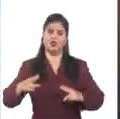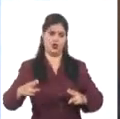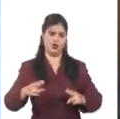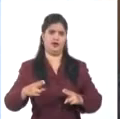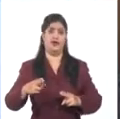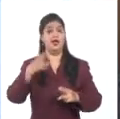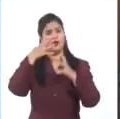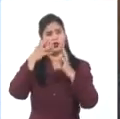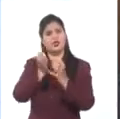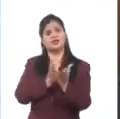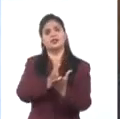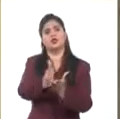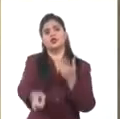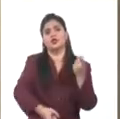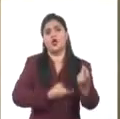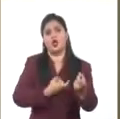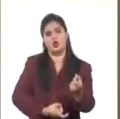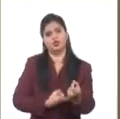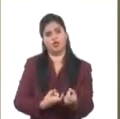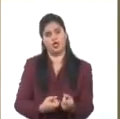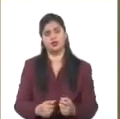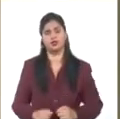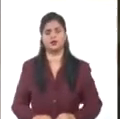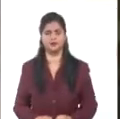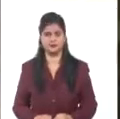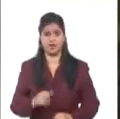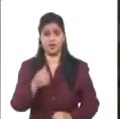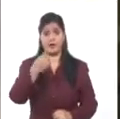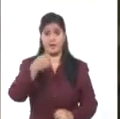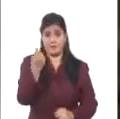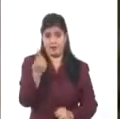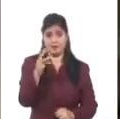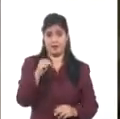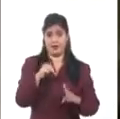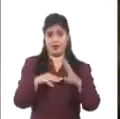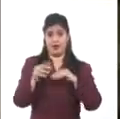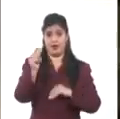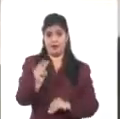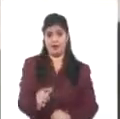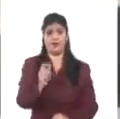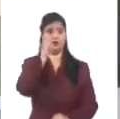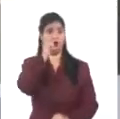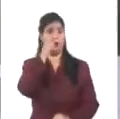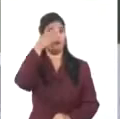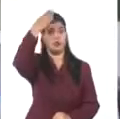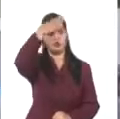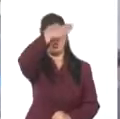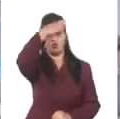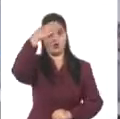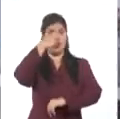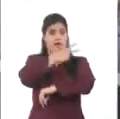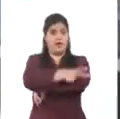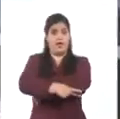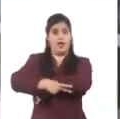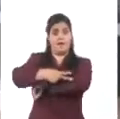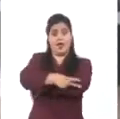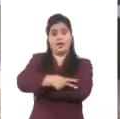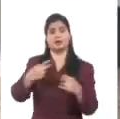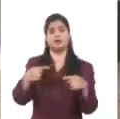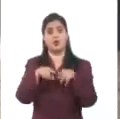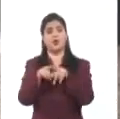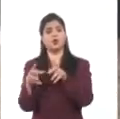independencia de la Revolución Cubana. El primer ministro de la Mancomunidad de Dominica, Roosevelt Skerritt, y la delegación que lo acompaña,